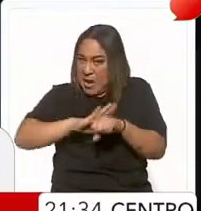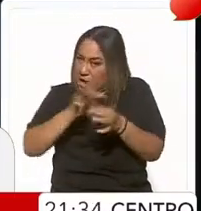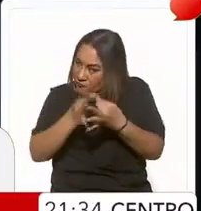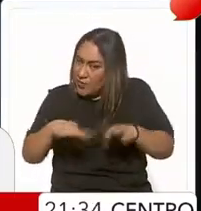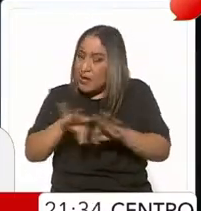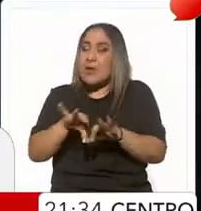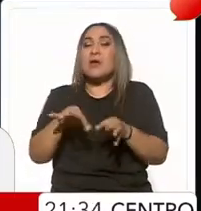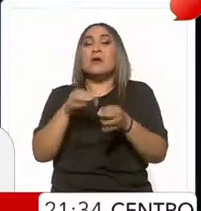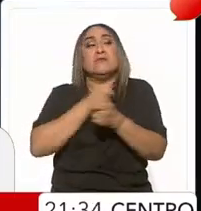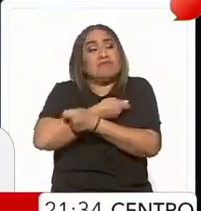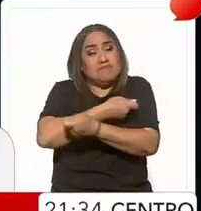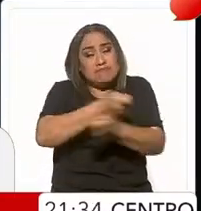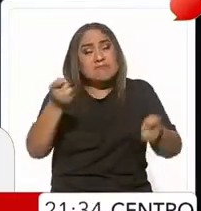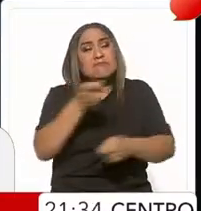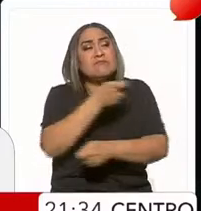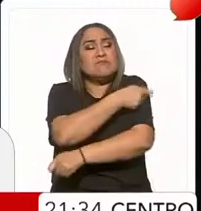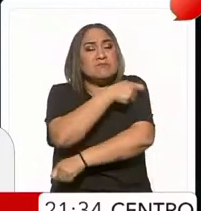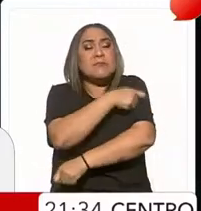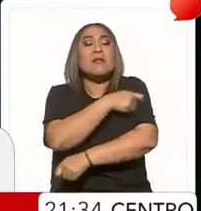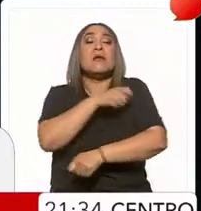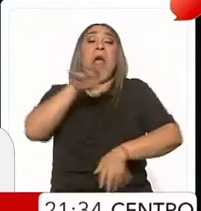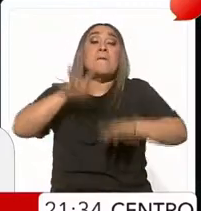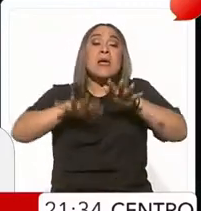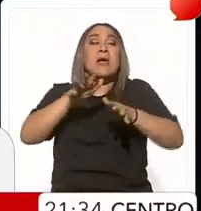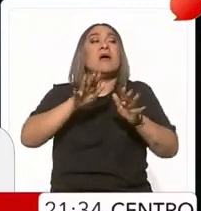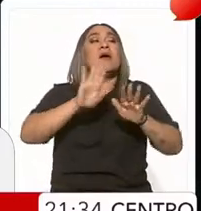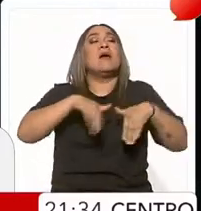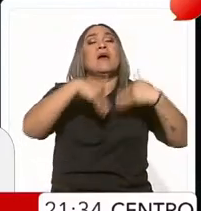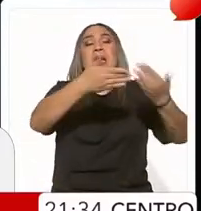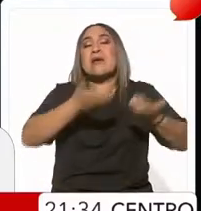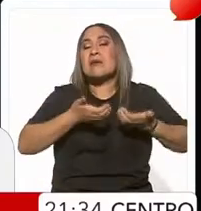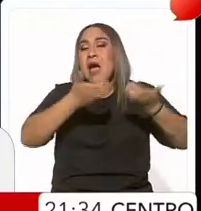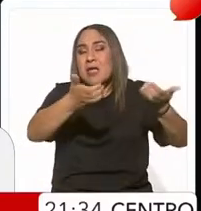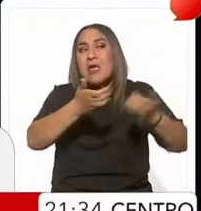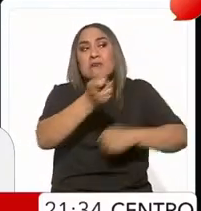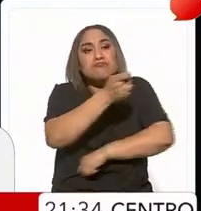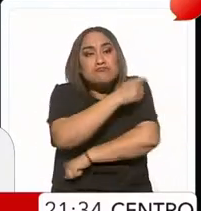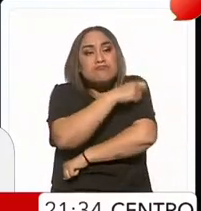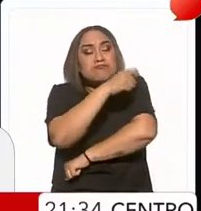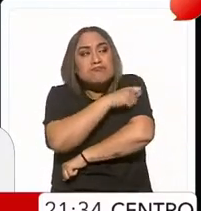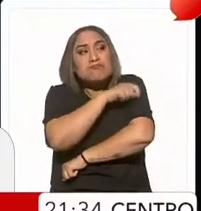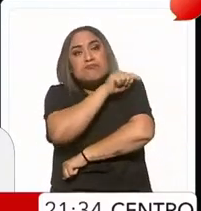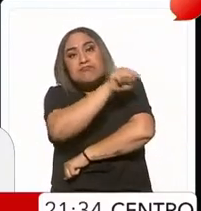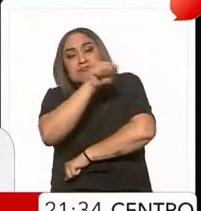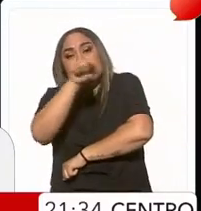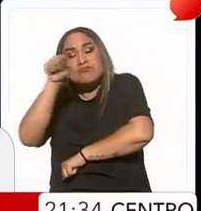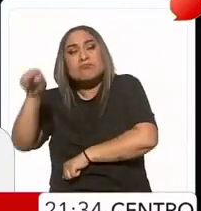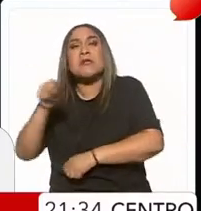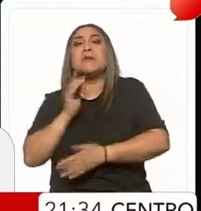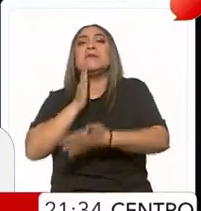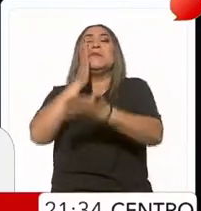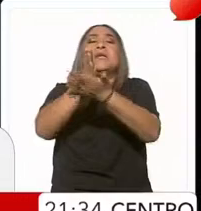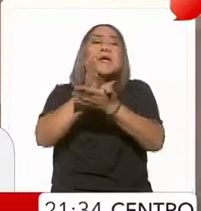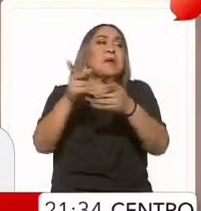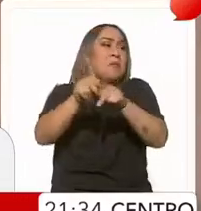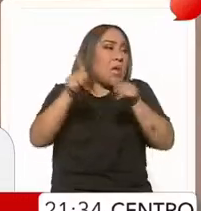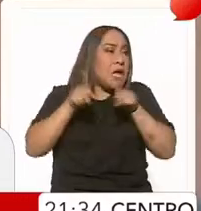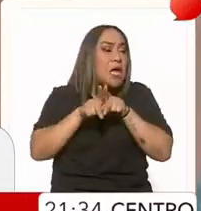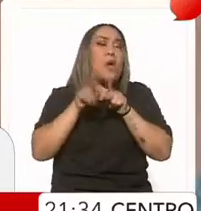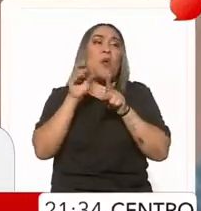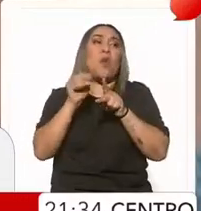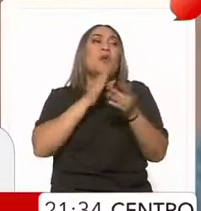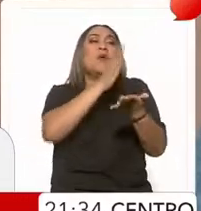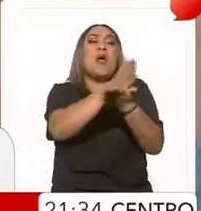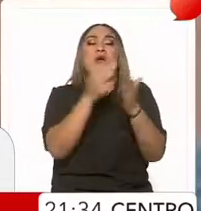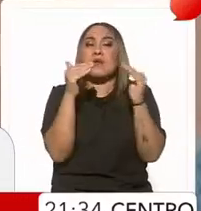se busca que salgan de los centros de salud las personas vacunadoras, y que puedan ir a espacios públicos, a casa por